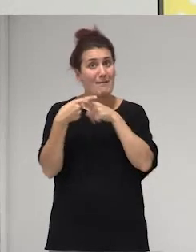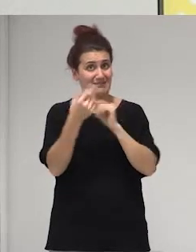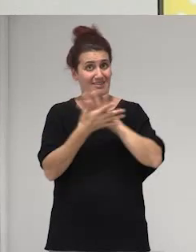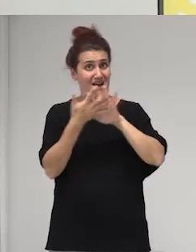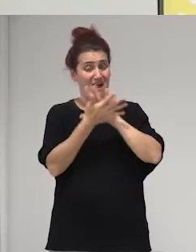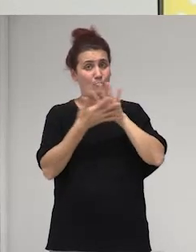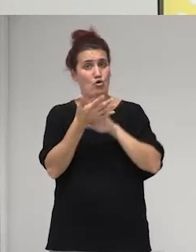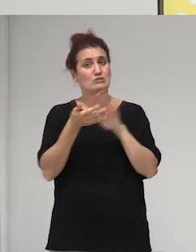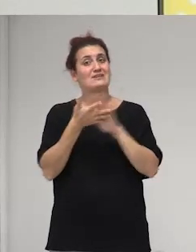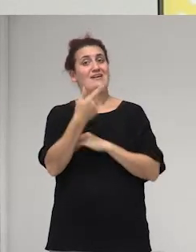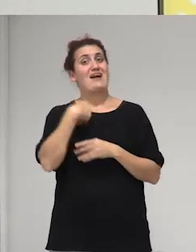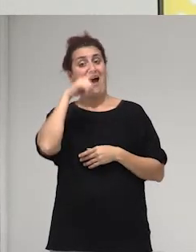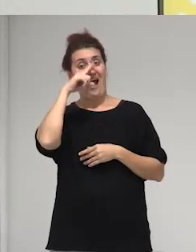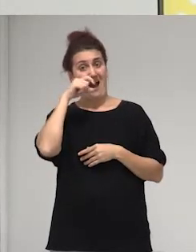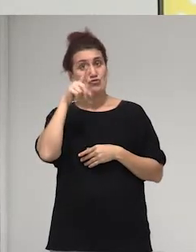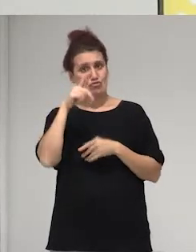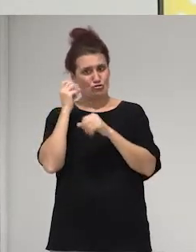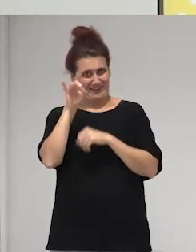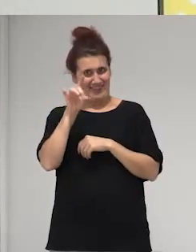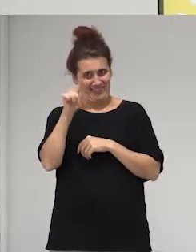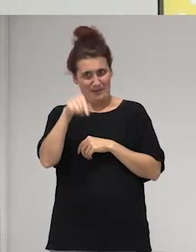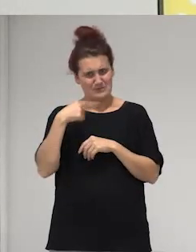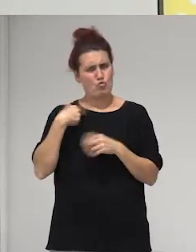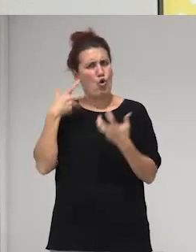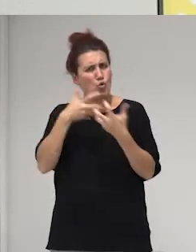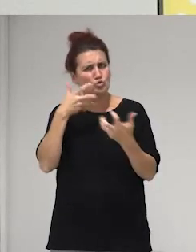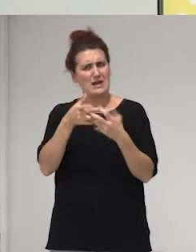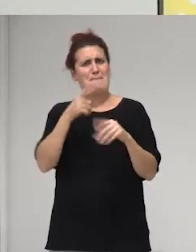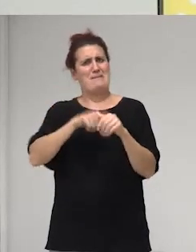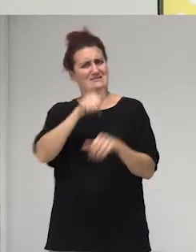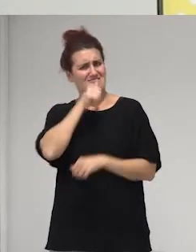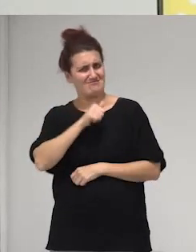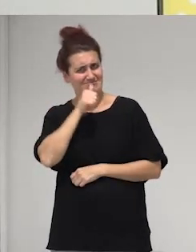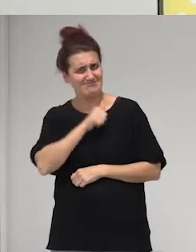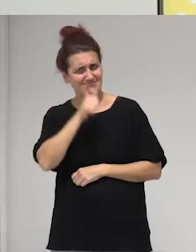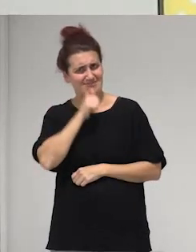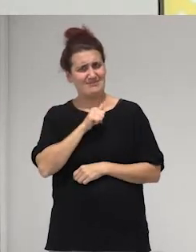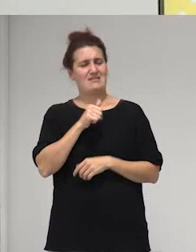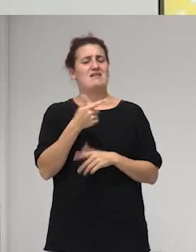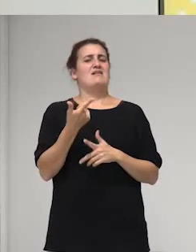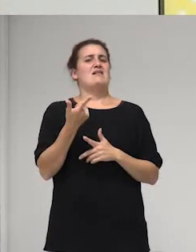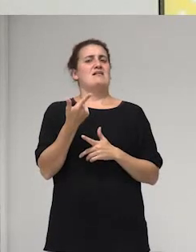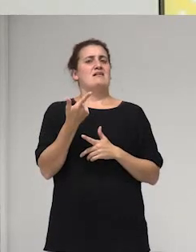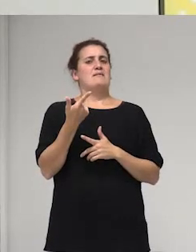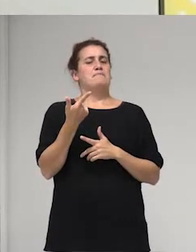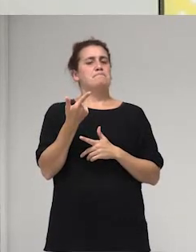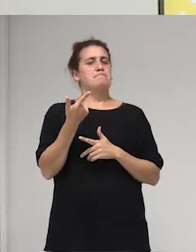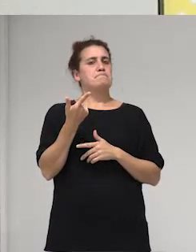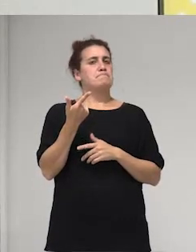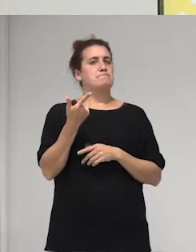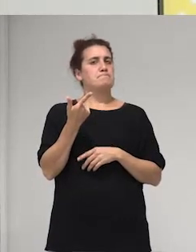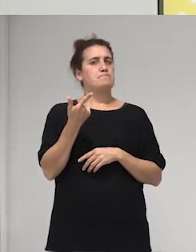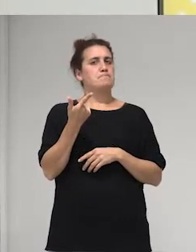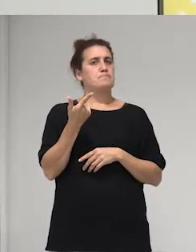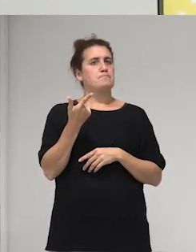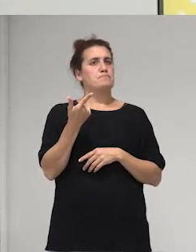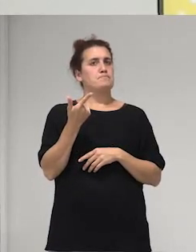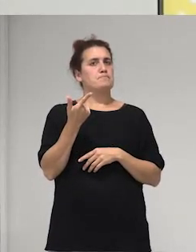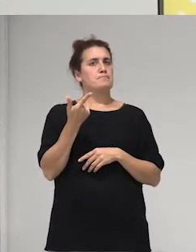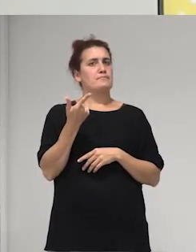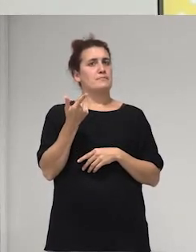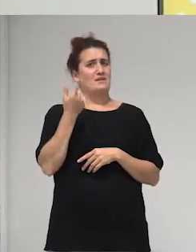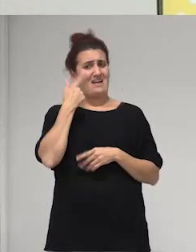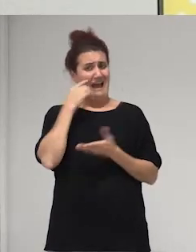estos 15 años de lucha y resistencia no ha sido la verdad es que día